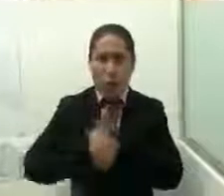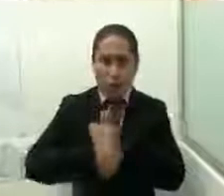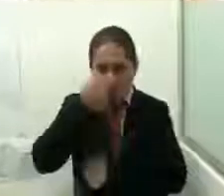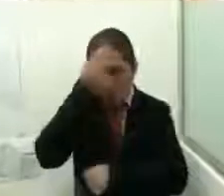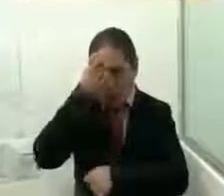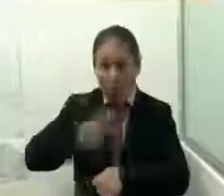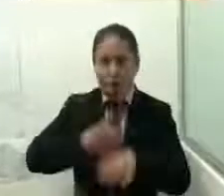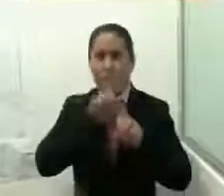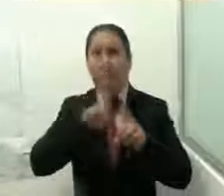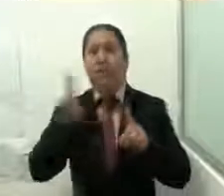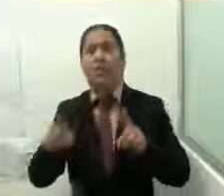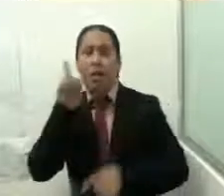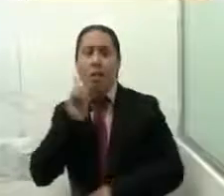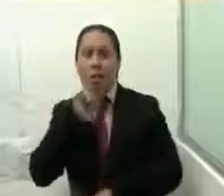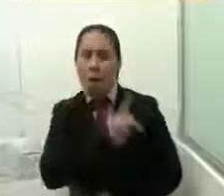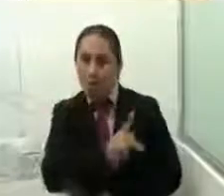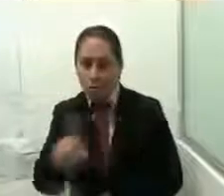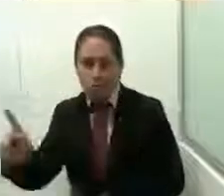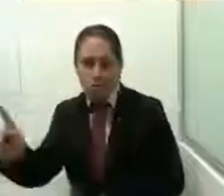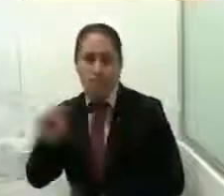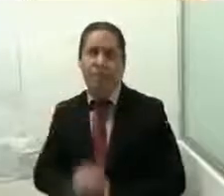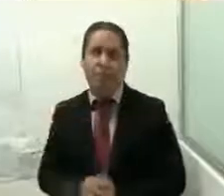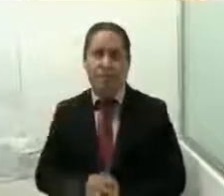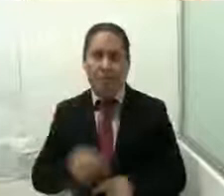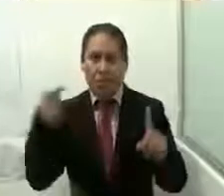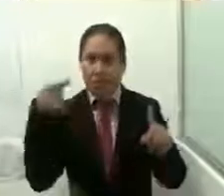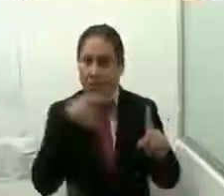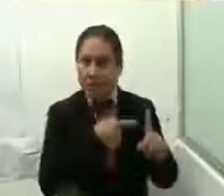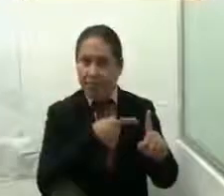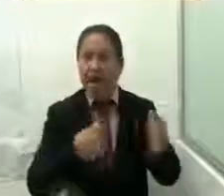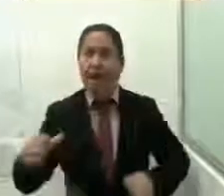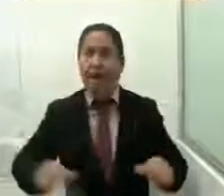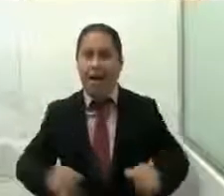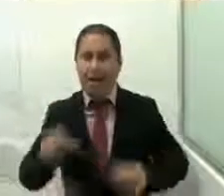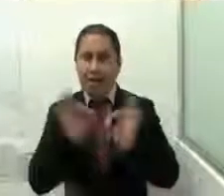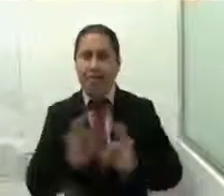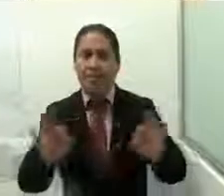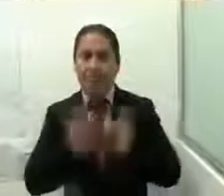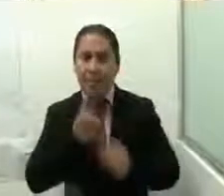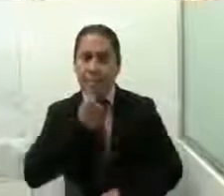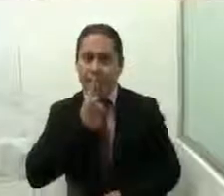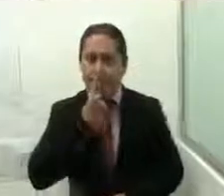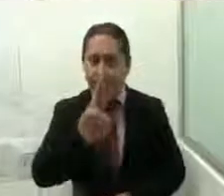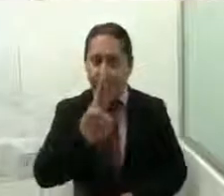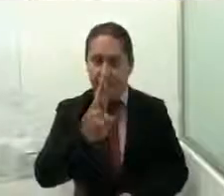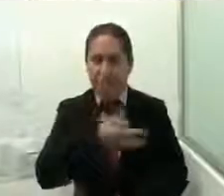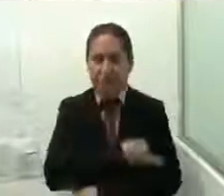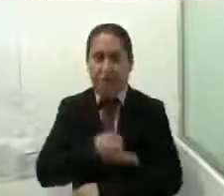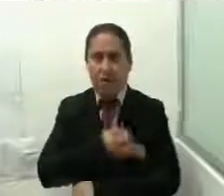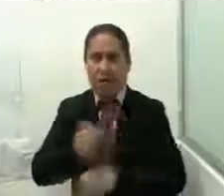Desarrollo y Empoderamiento de las Mujeres, señalando las principales acciones, logros y resultados en el eje de familia chiapaneca,